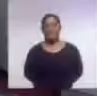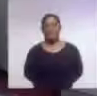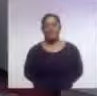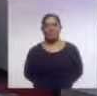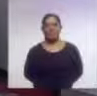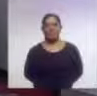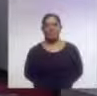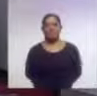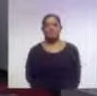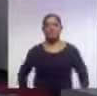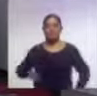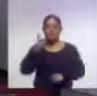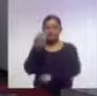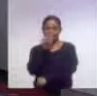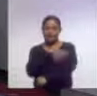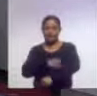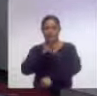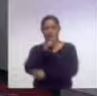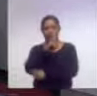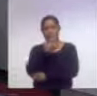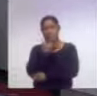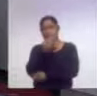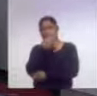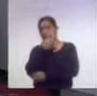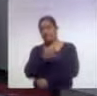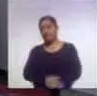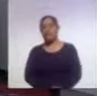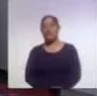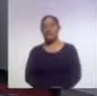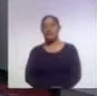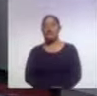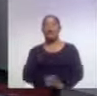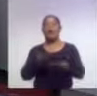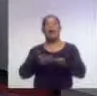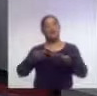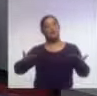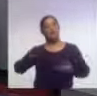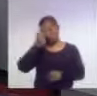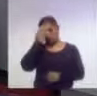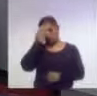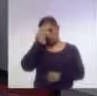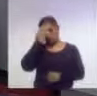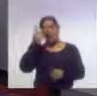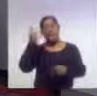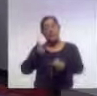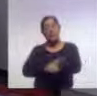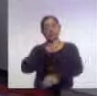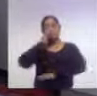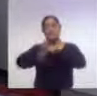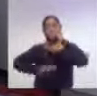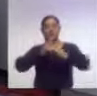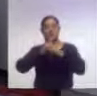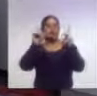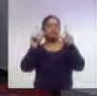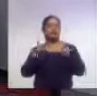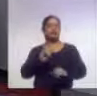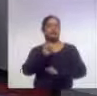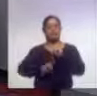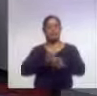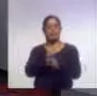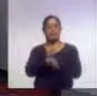Dos de la tarde con 35 minutos. Vamos a conocer lo que sucede alrededor del mundo con las breves